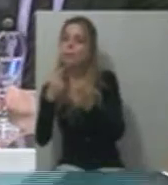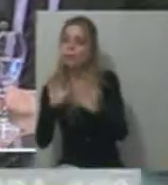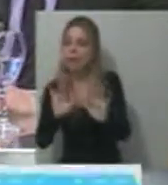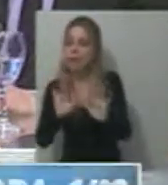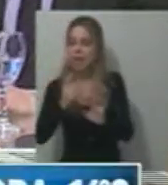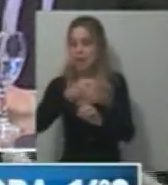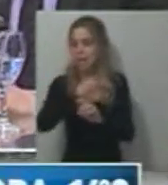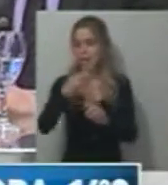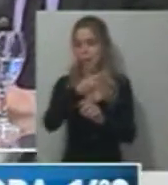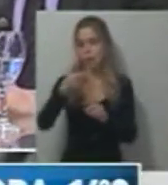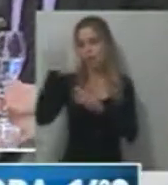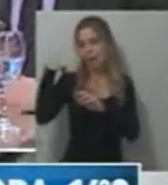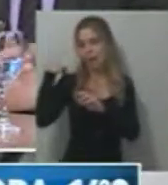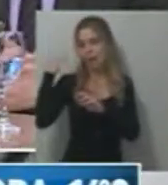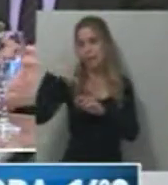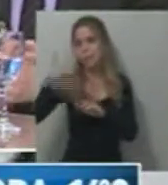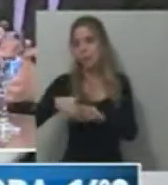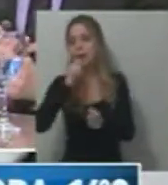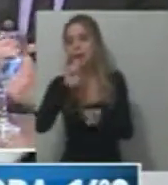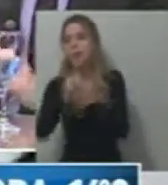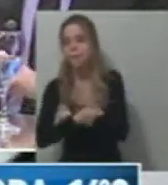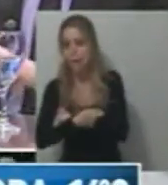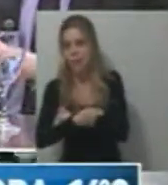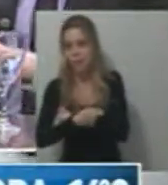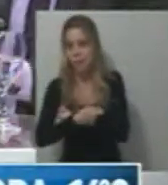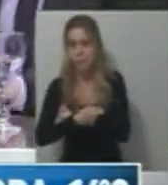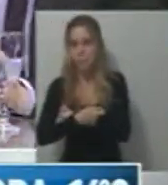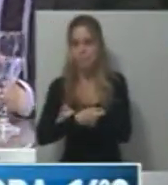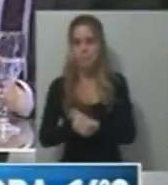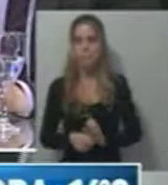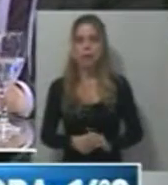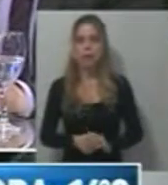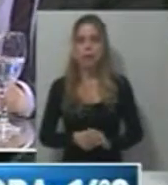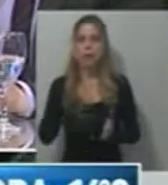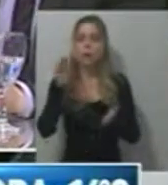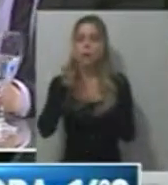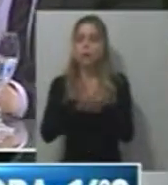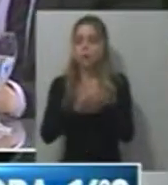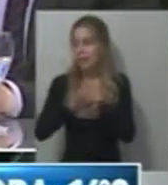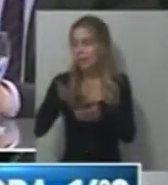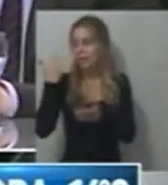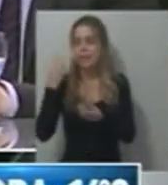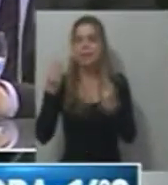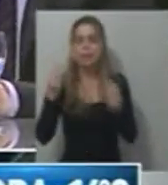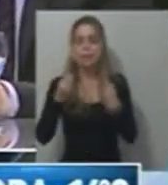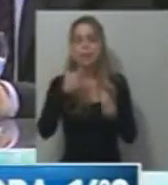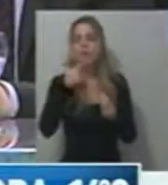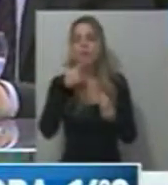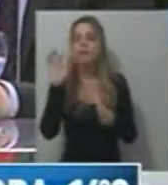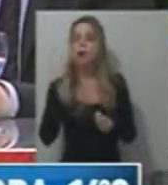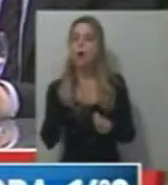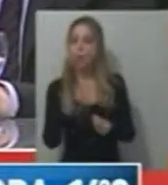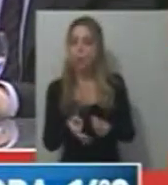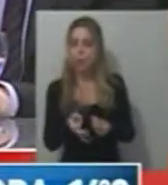encuestas porque va a haber un bajón un poquito más pronunciado en la Ciudad de Buenos Aires. Con respecto a lo que pasó ayer, el 17 de octubre, Perón decía